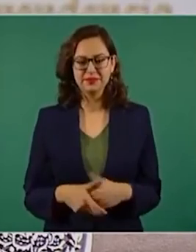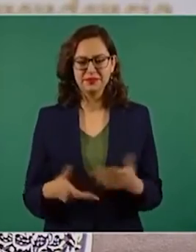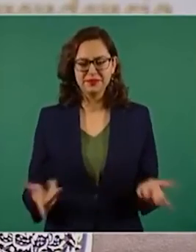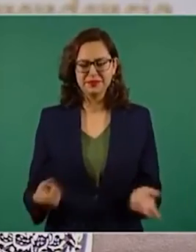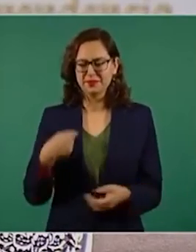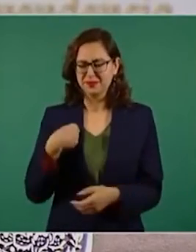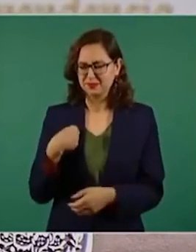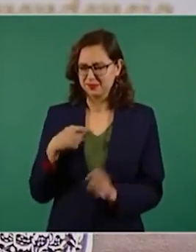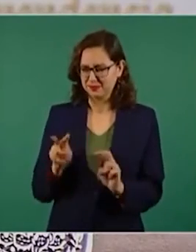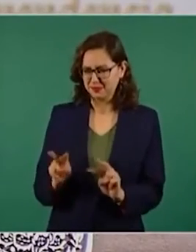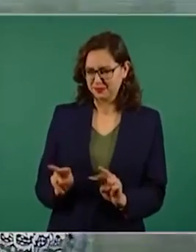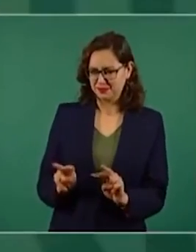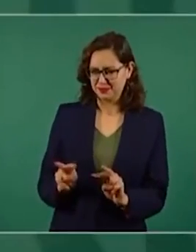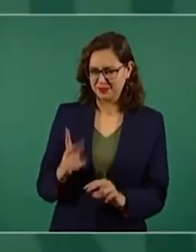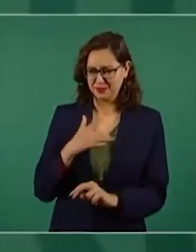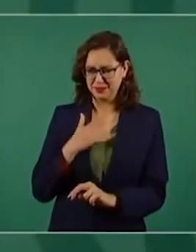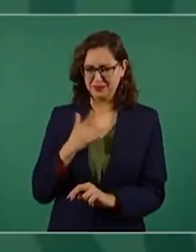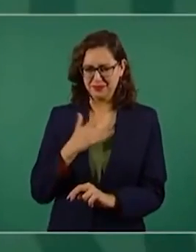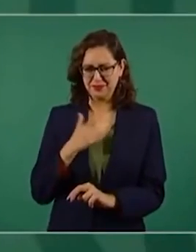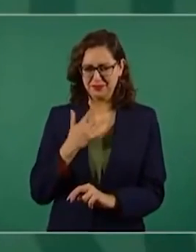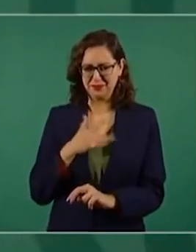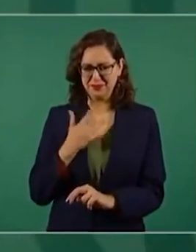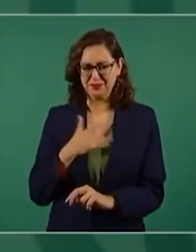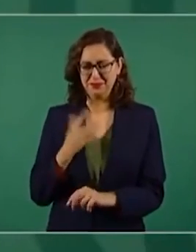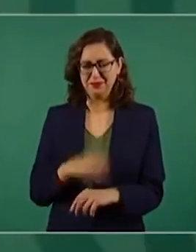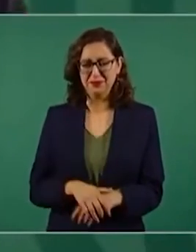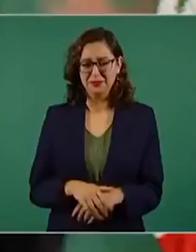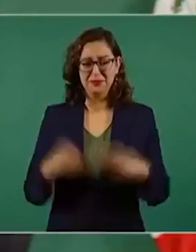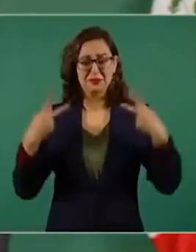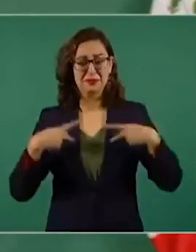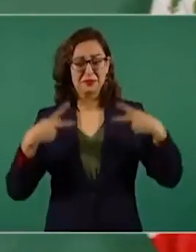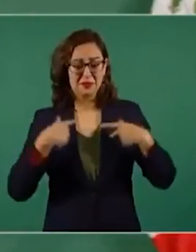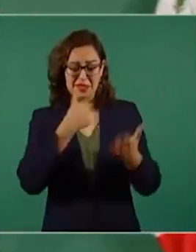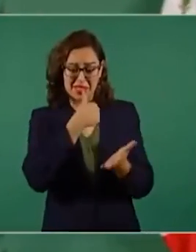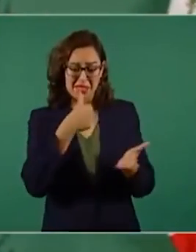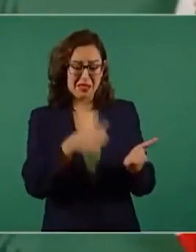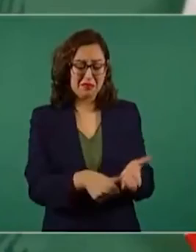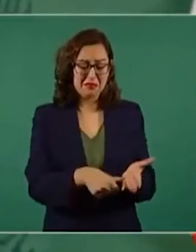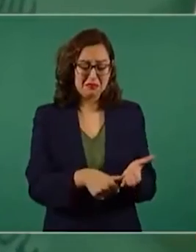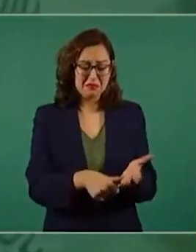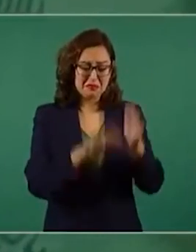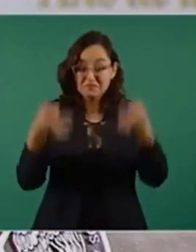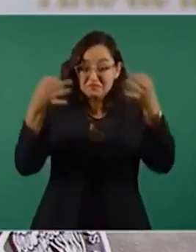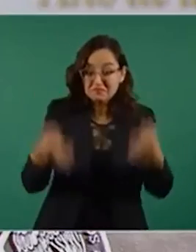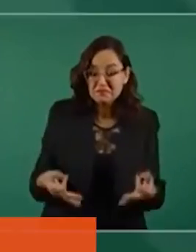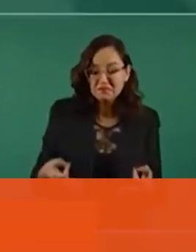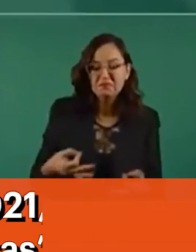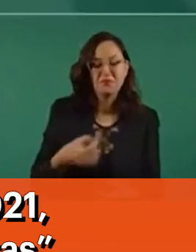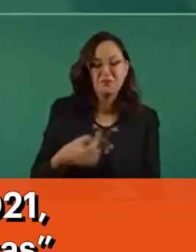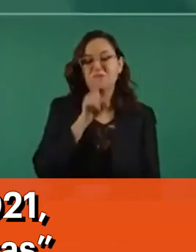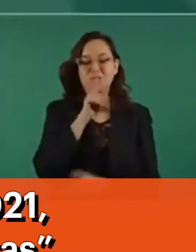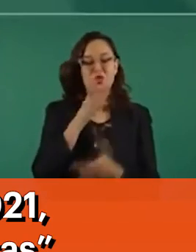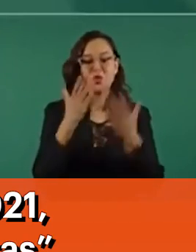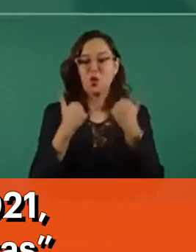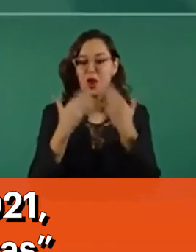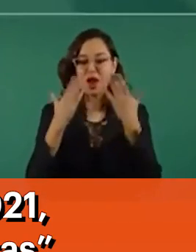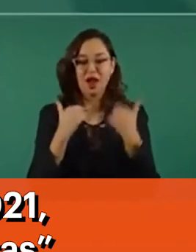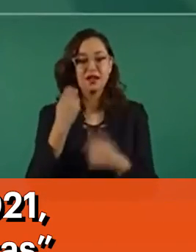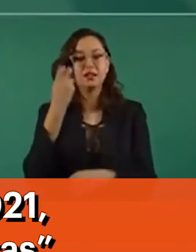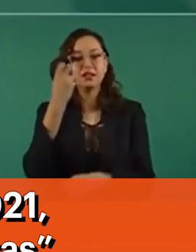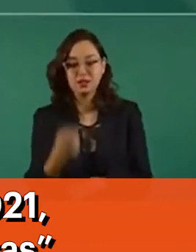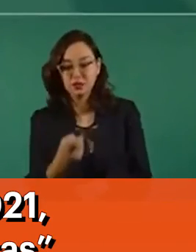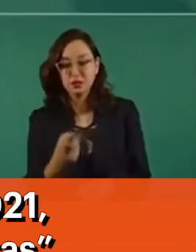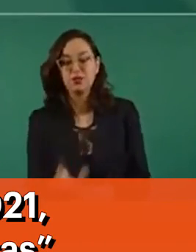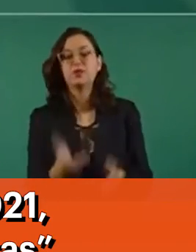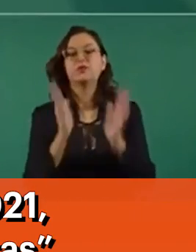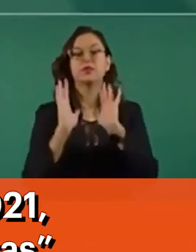seguro que los que hicieron la carta no estaban pensando en eso. Sobre este asunto, ya lo